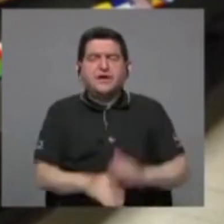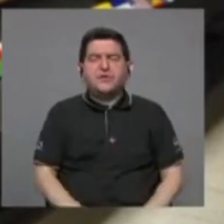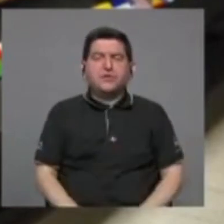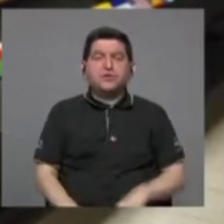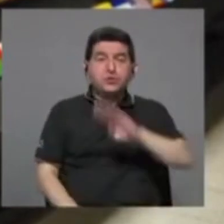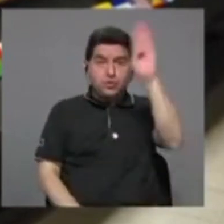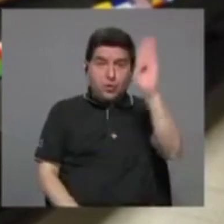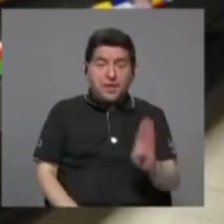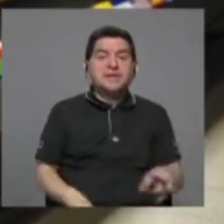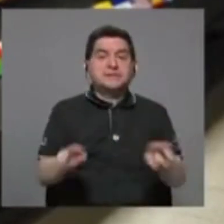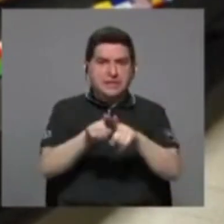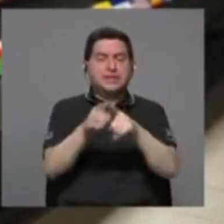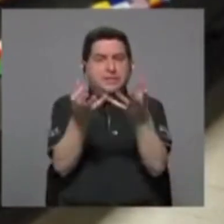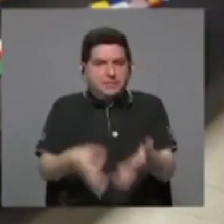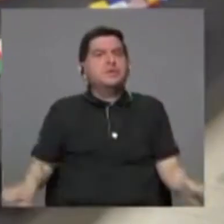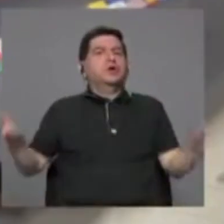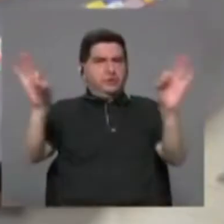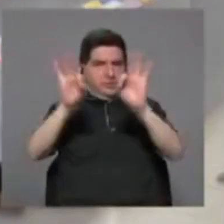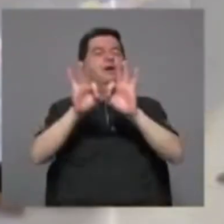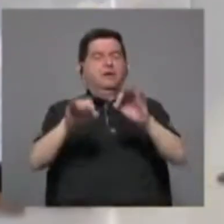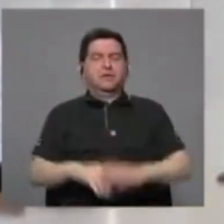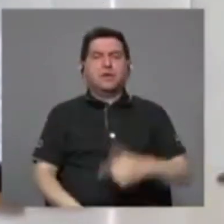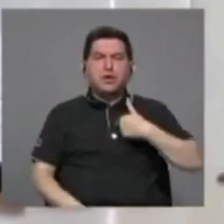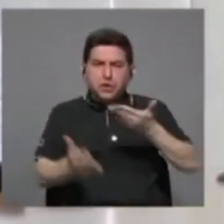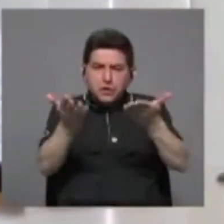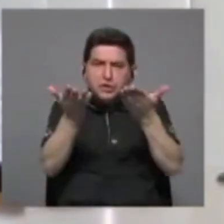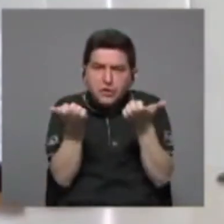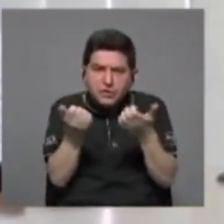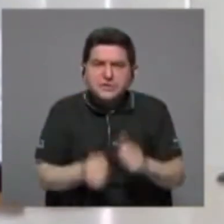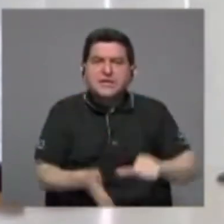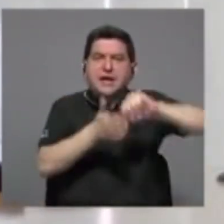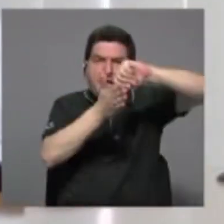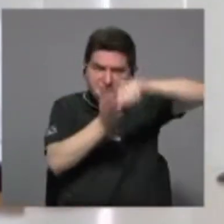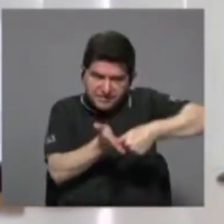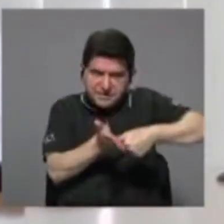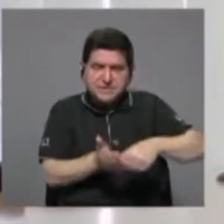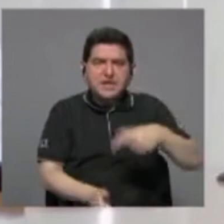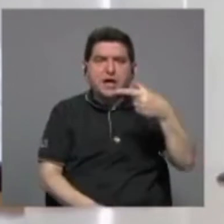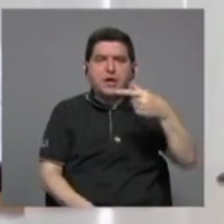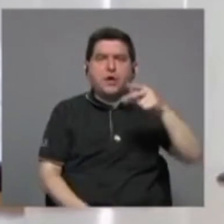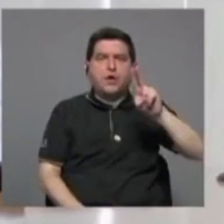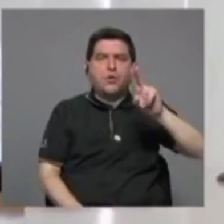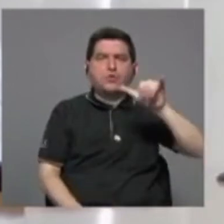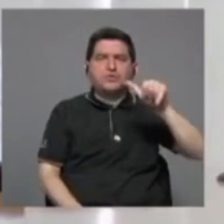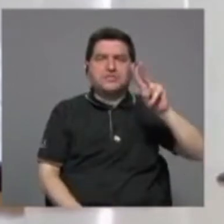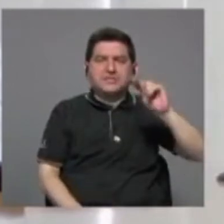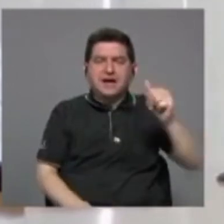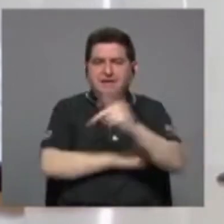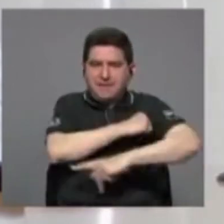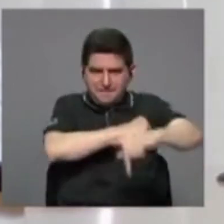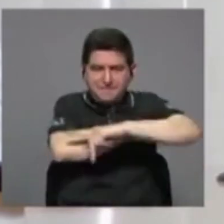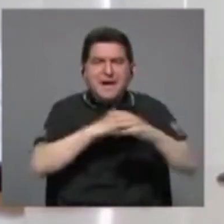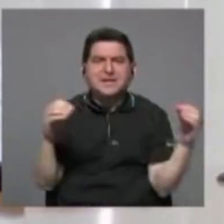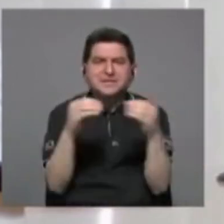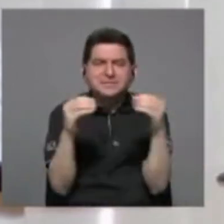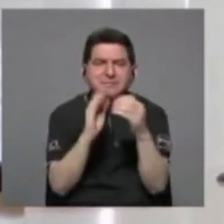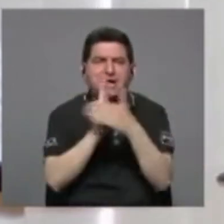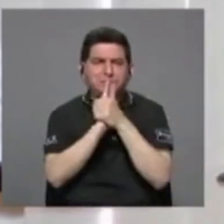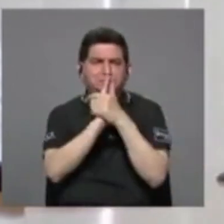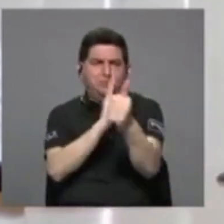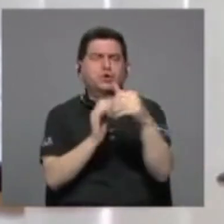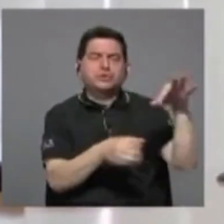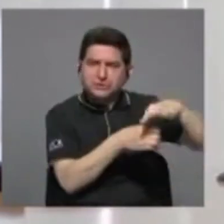es una potencia muy importante. Y quiero pasar, enfatizar que Guyana es uno de los países con mayor potencial